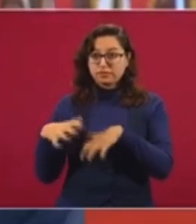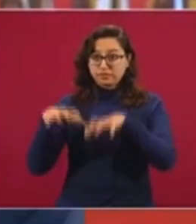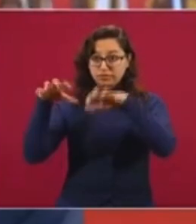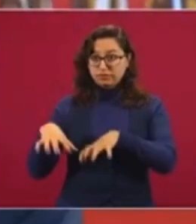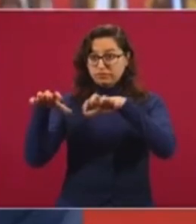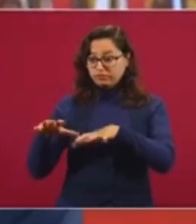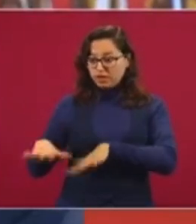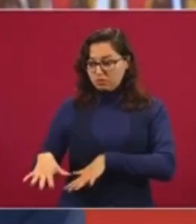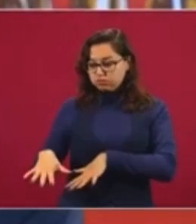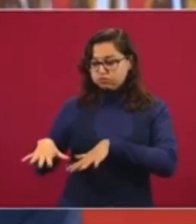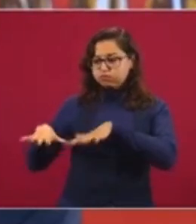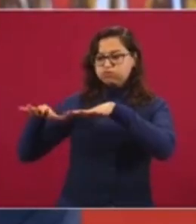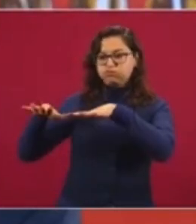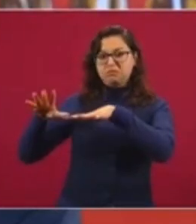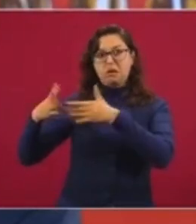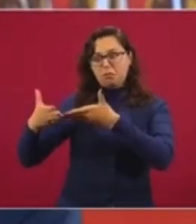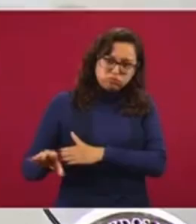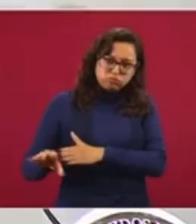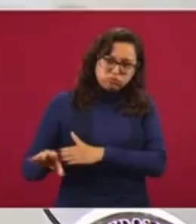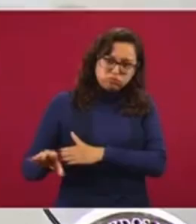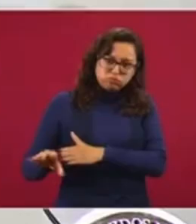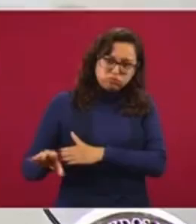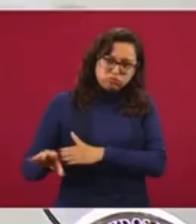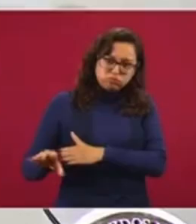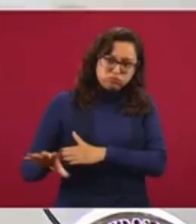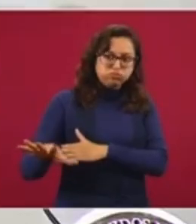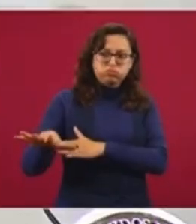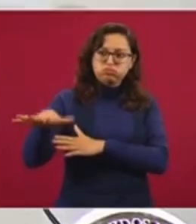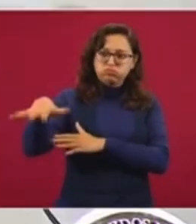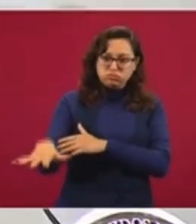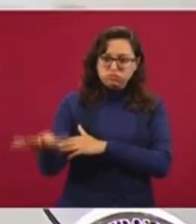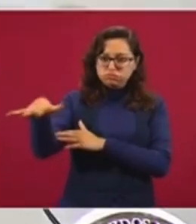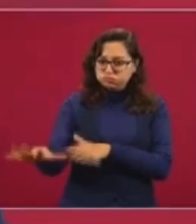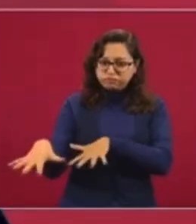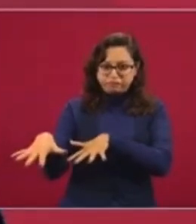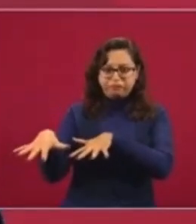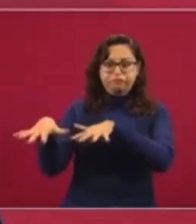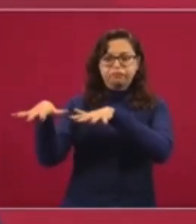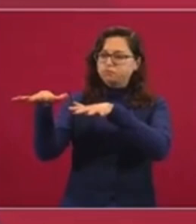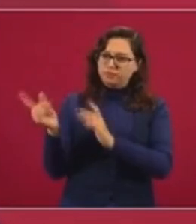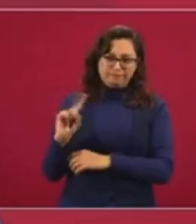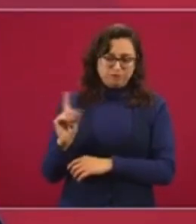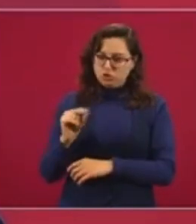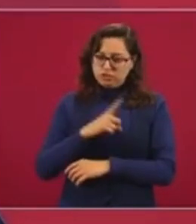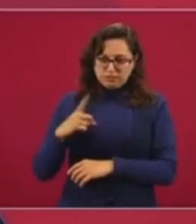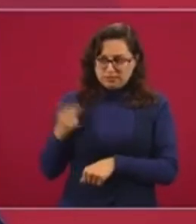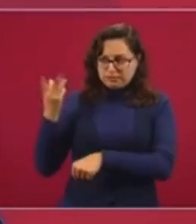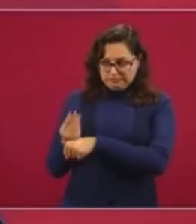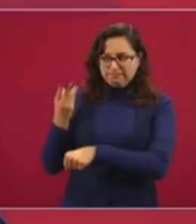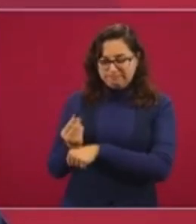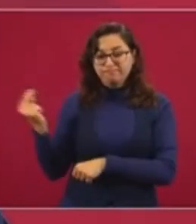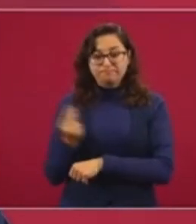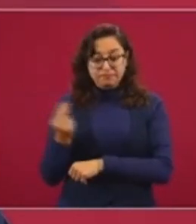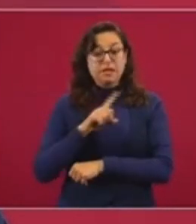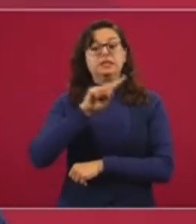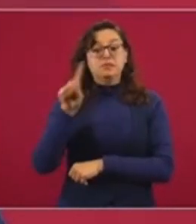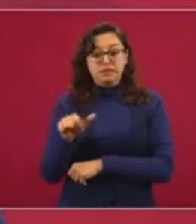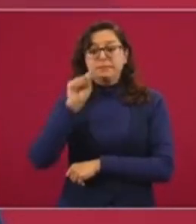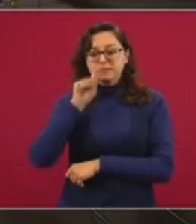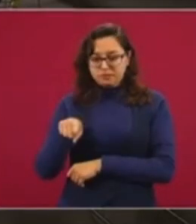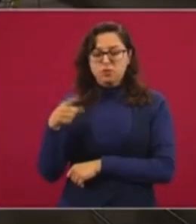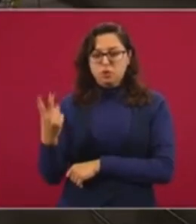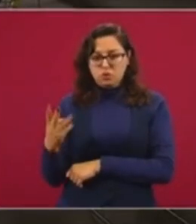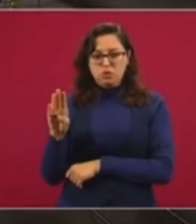como ha venido sucediendo y se inunde la parte baja de Tabasco y luego vamos a estar también evaluando la